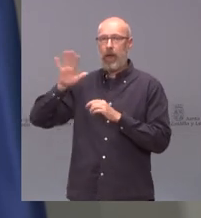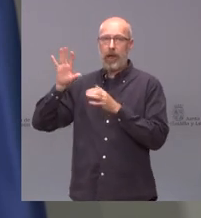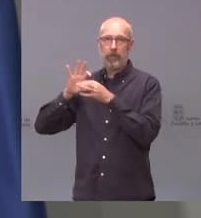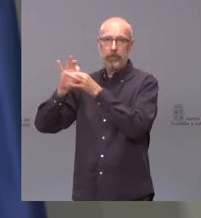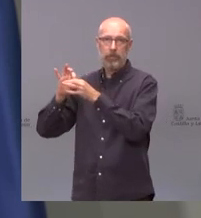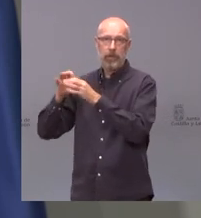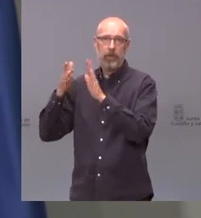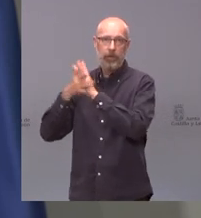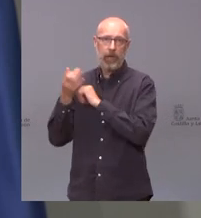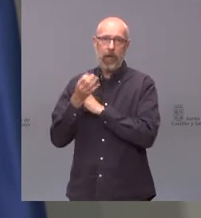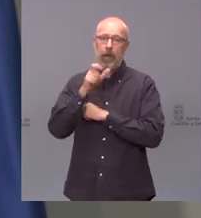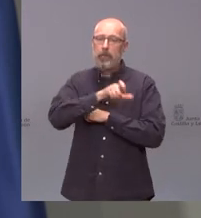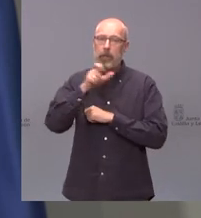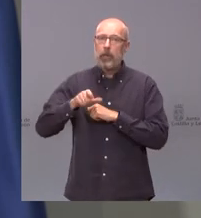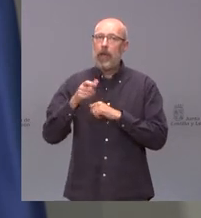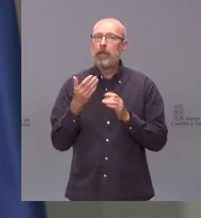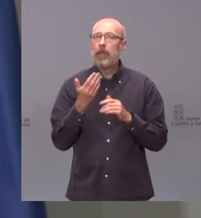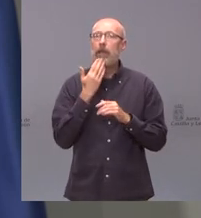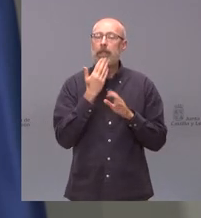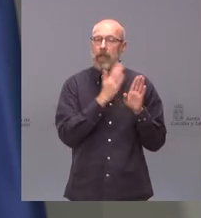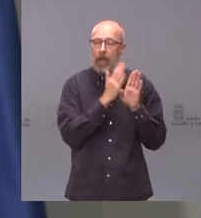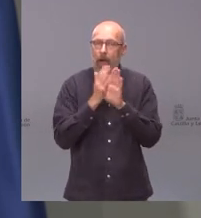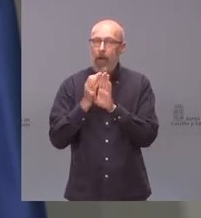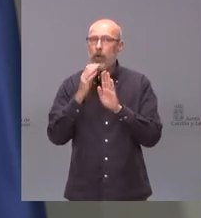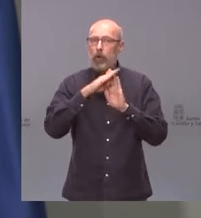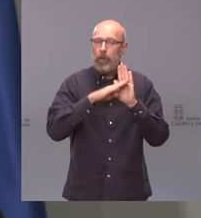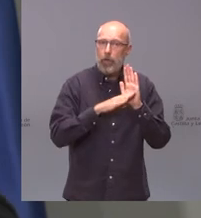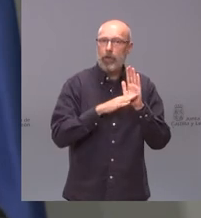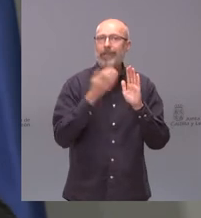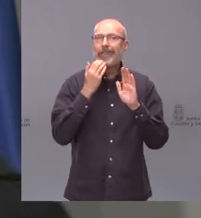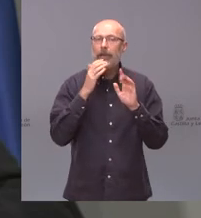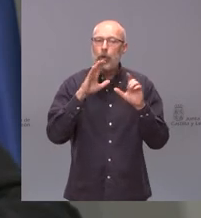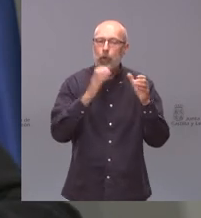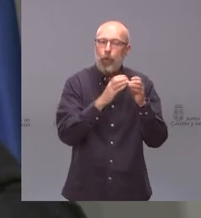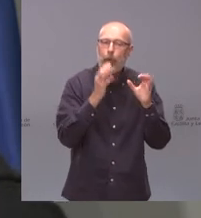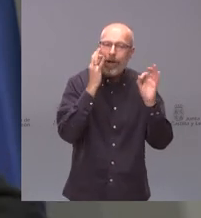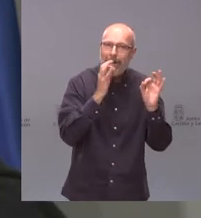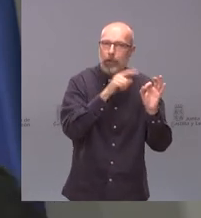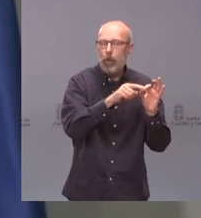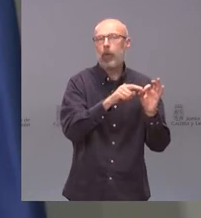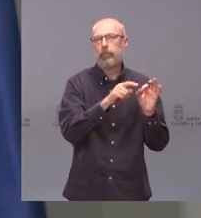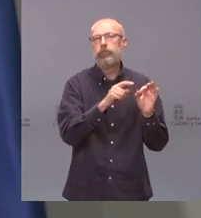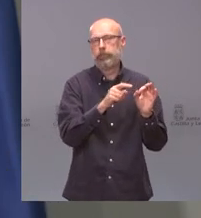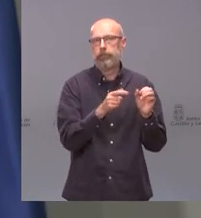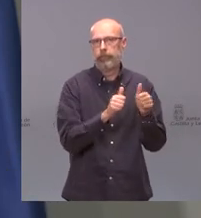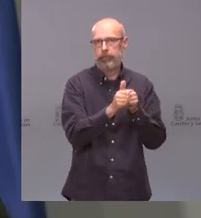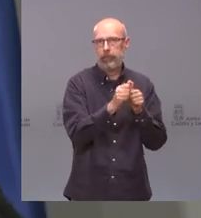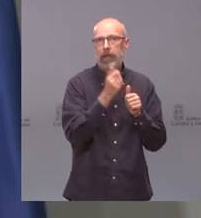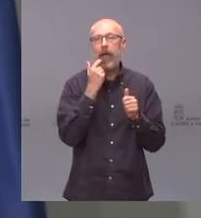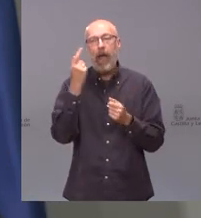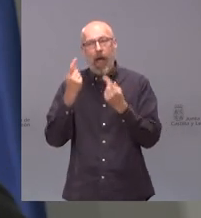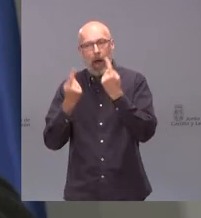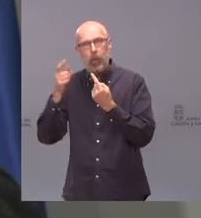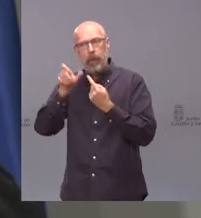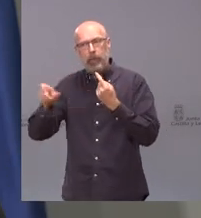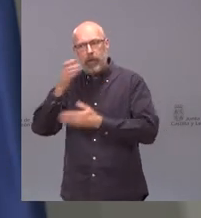discapacidad si yo no estoy equivocado las que entran en los grupos de riesgo hay personas con discapacidad que no están en esos niveles y aquí y en toda